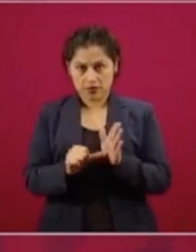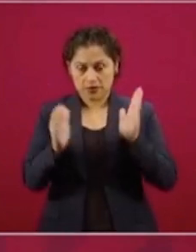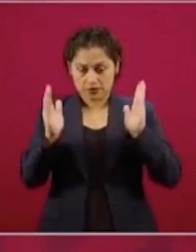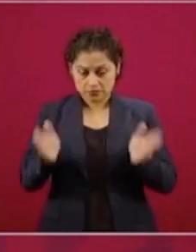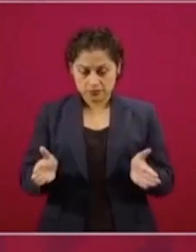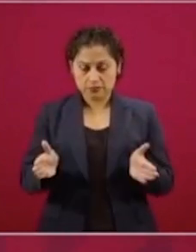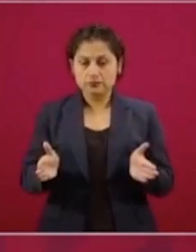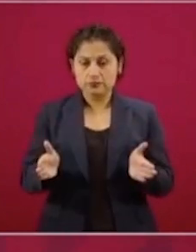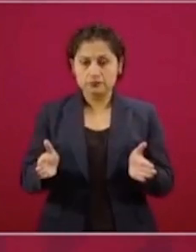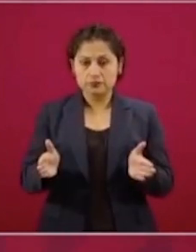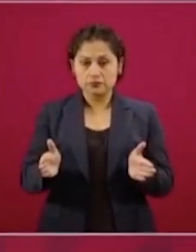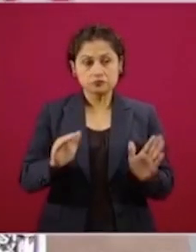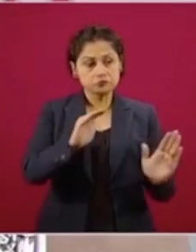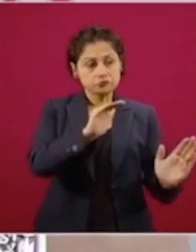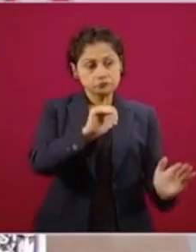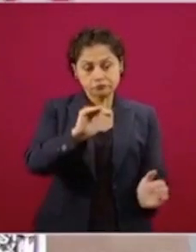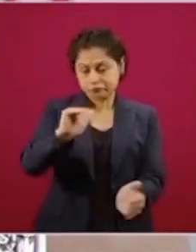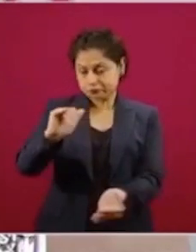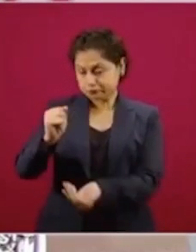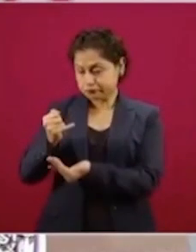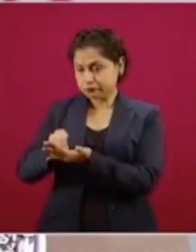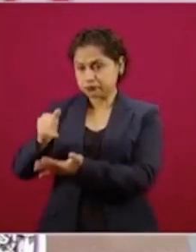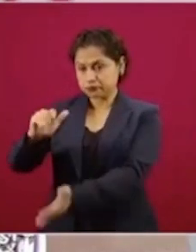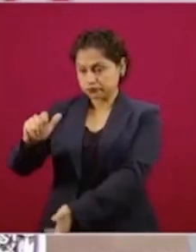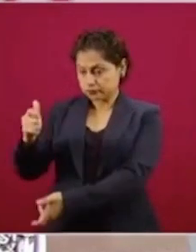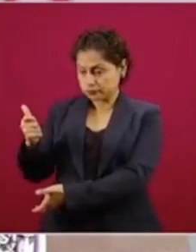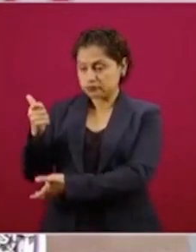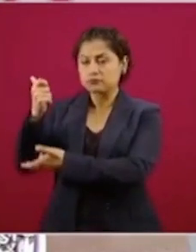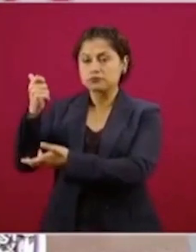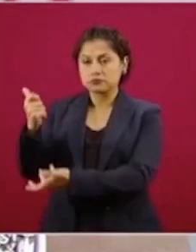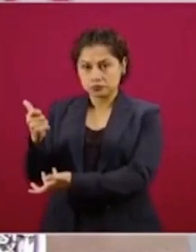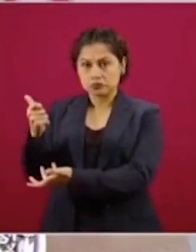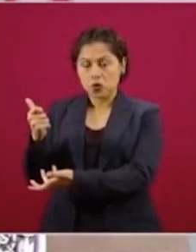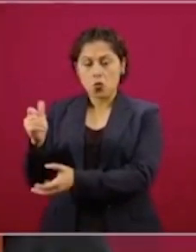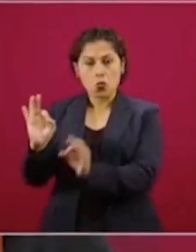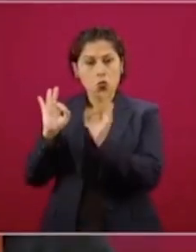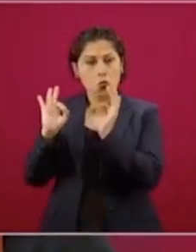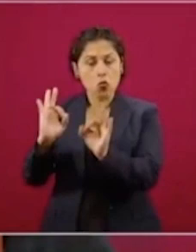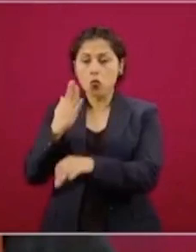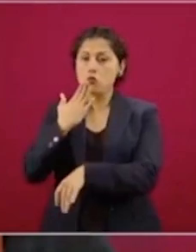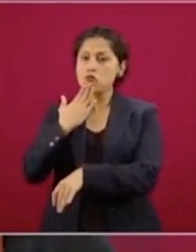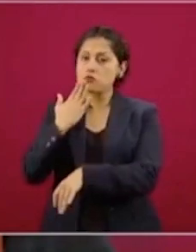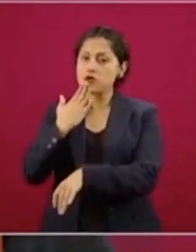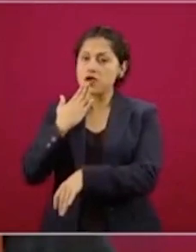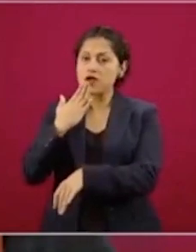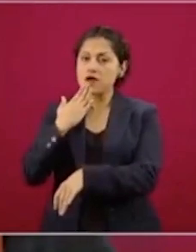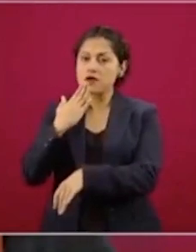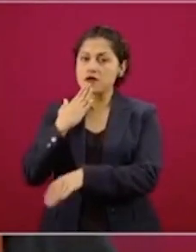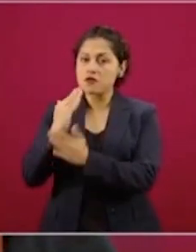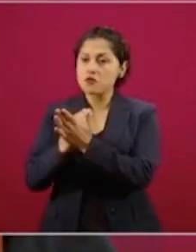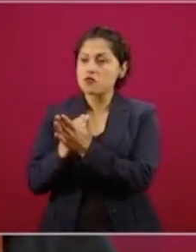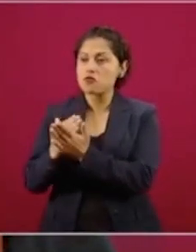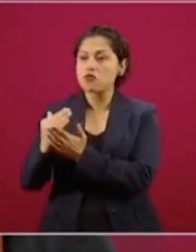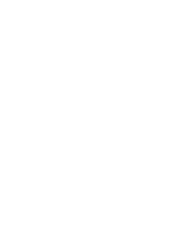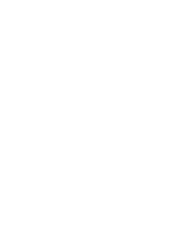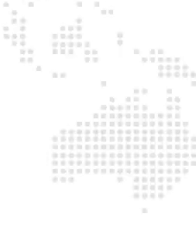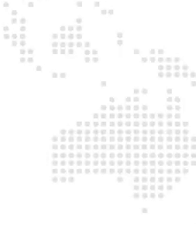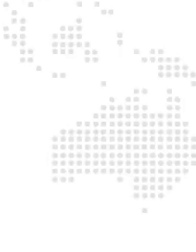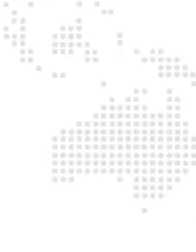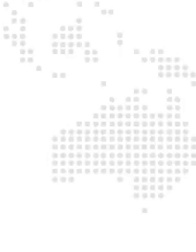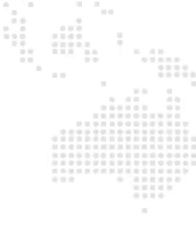estamos arriba en recaudación en términos reales.